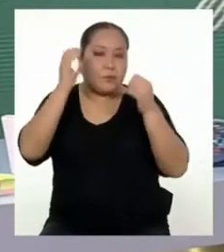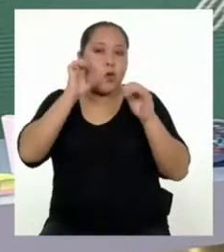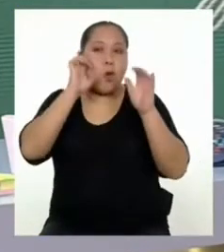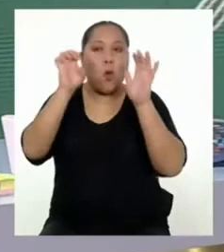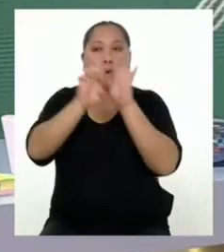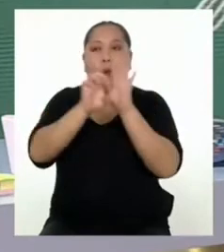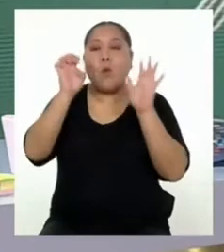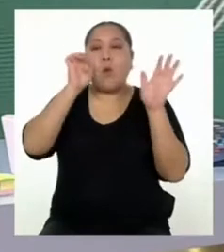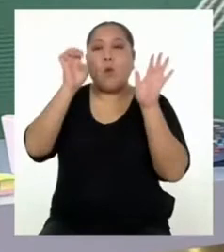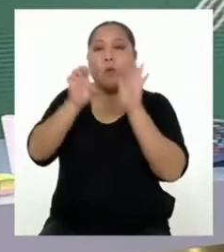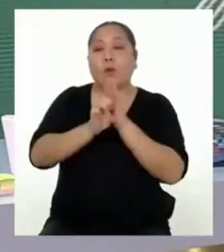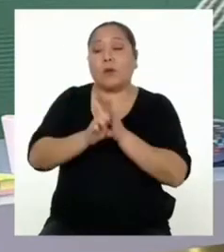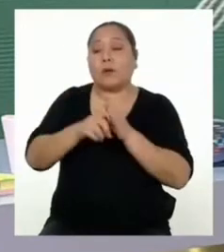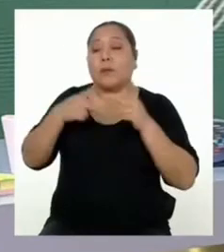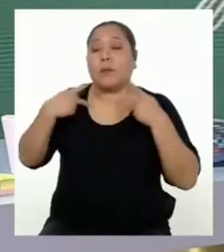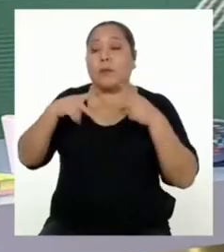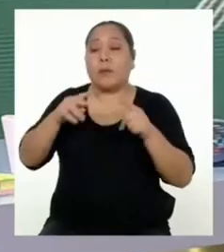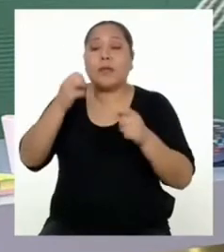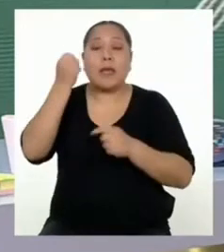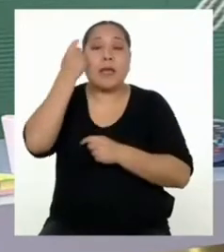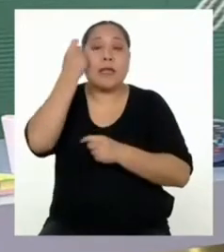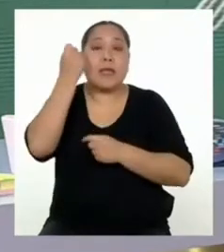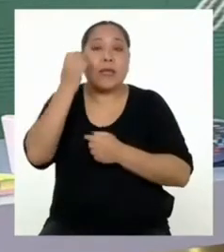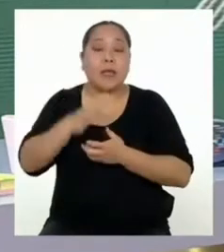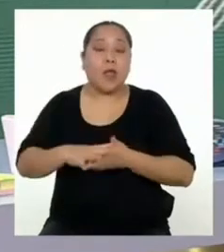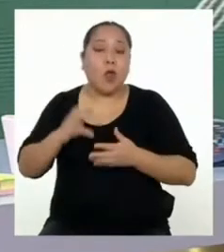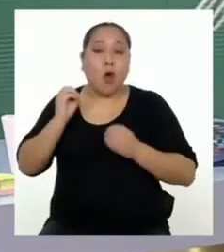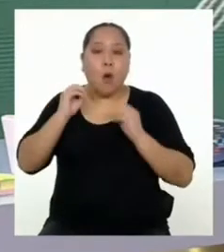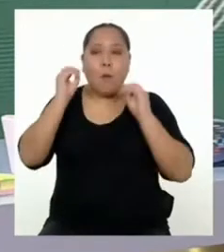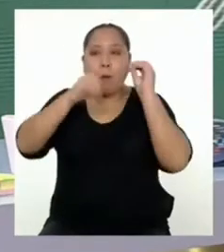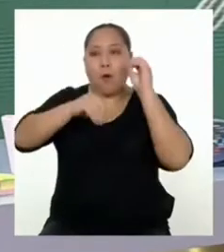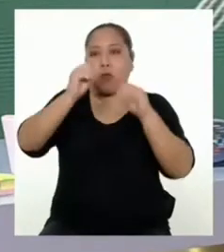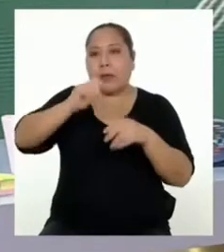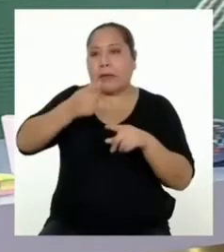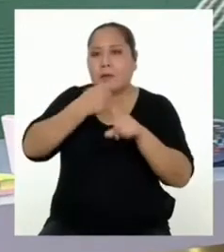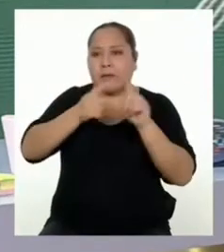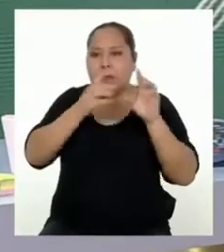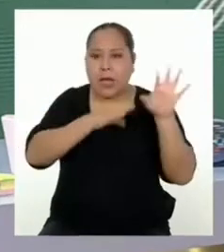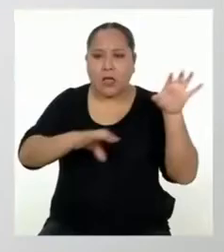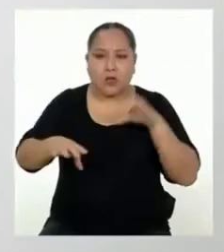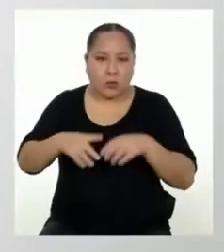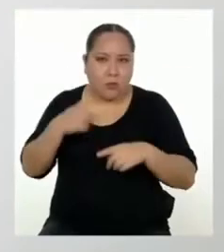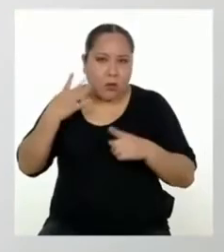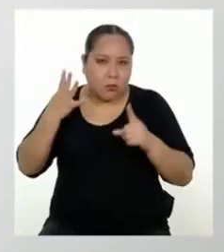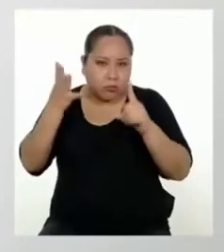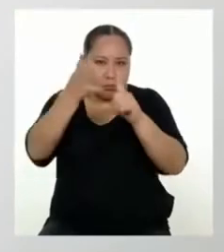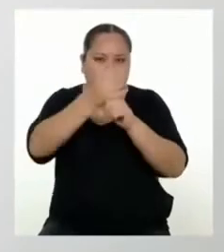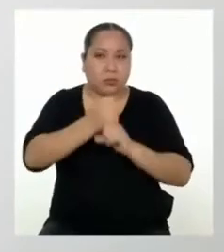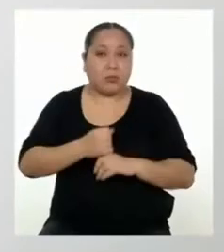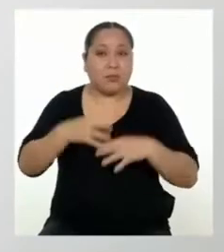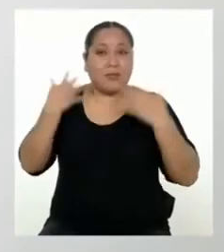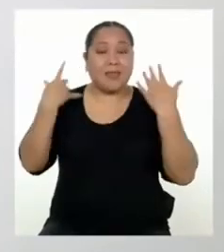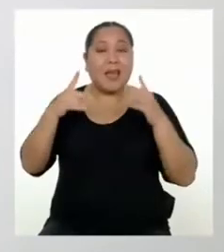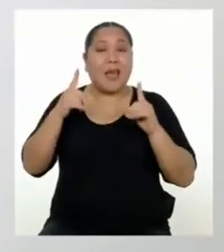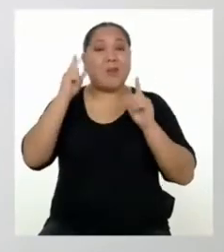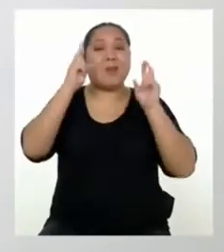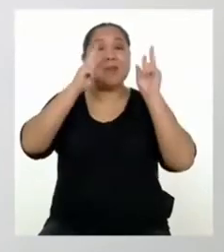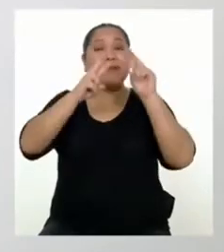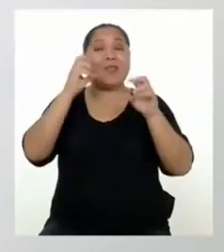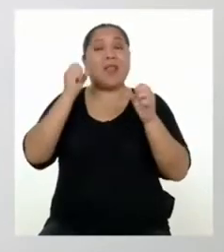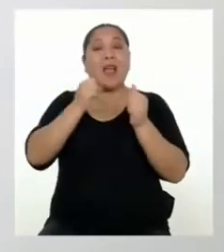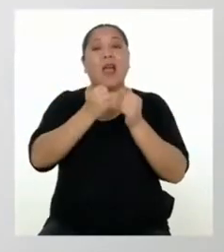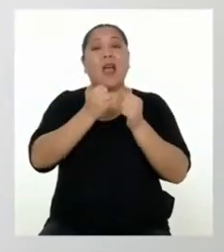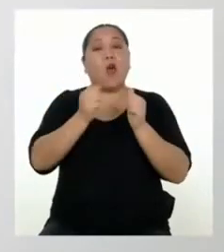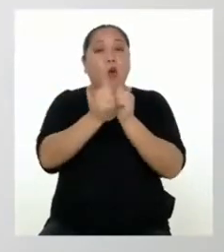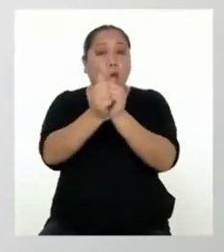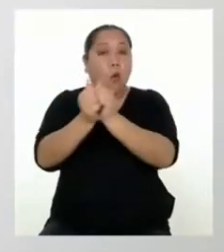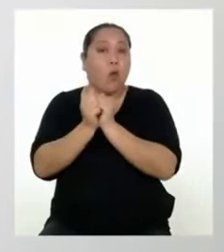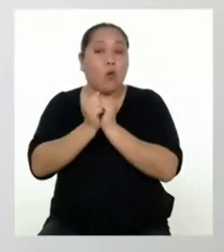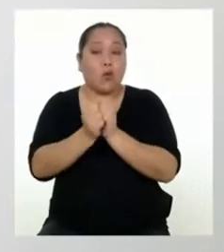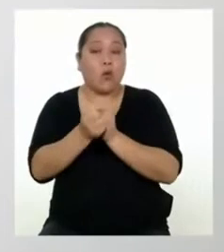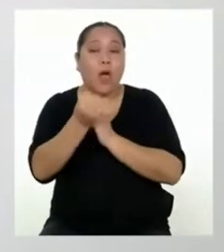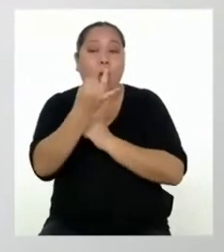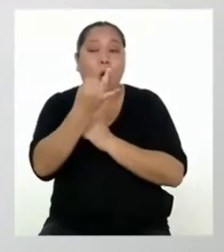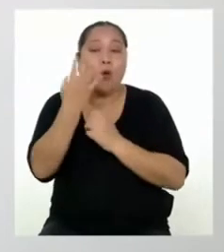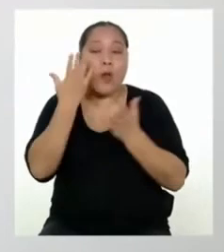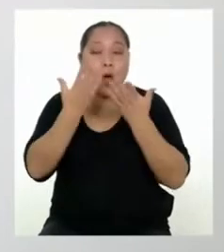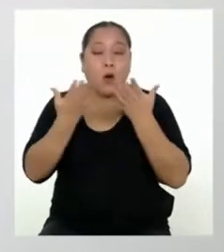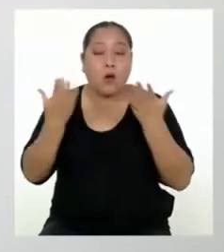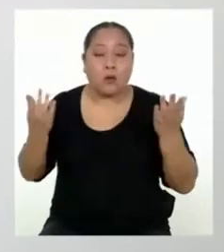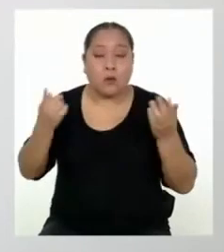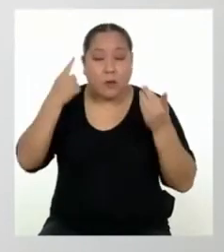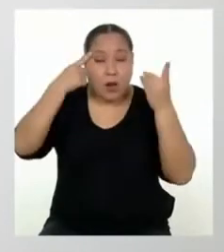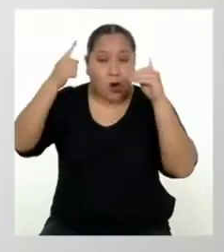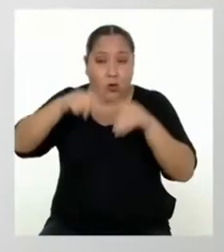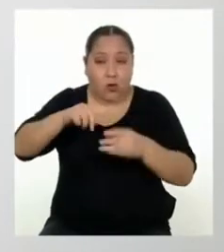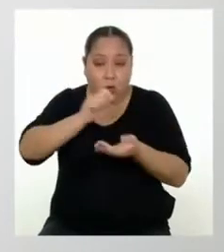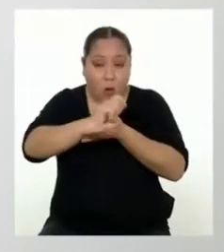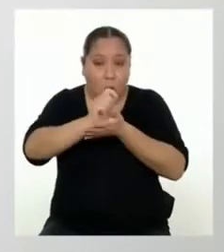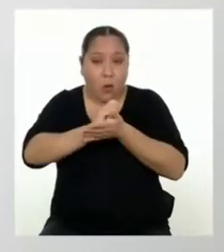o ejemplos que permitan entenderlo o proponer acciones para llevarlo a cabo. Ahora que hemos visto juntos algunos aspectos a tomar en cuenta para